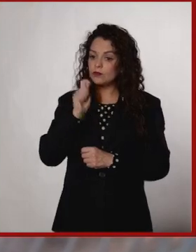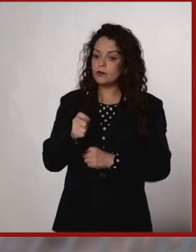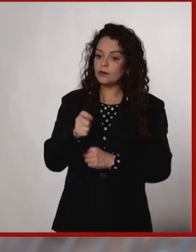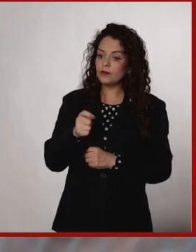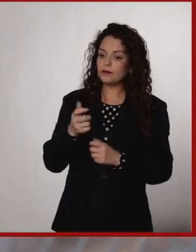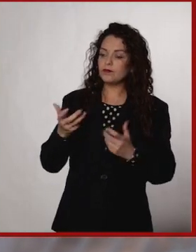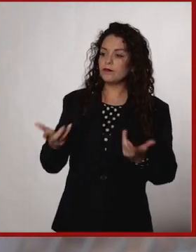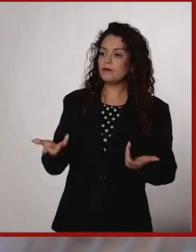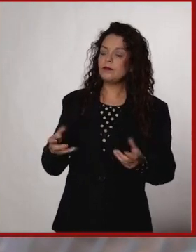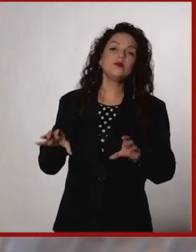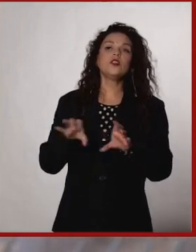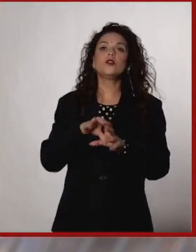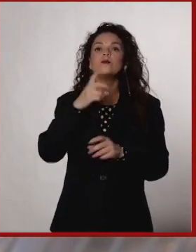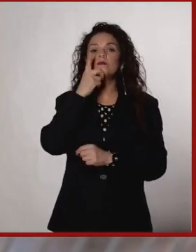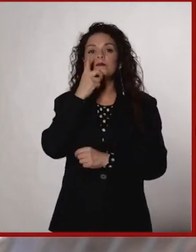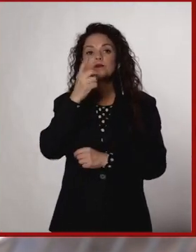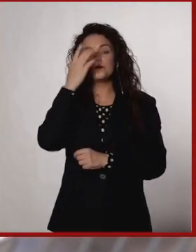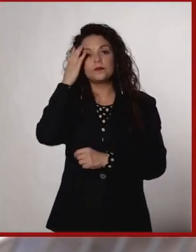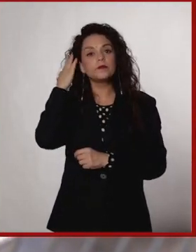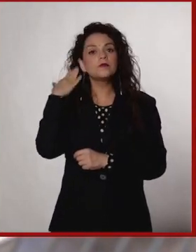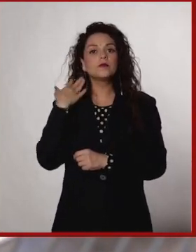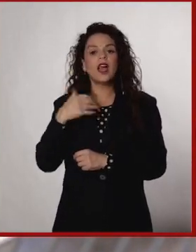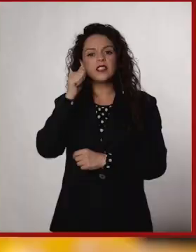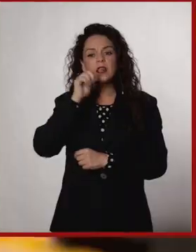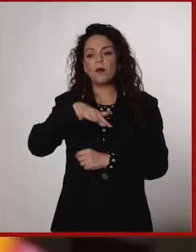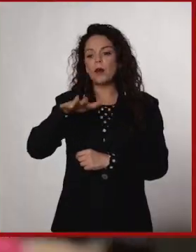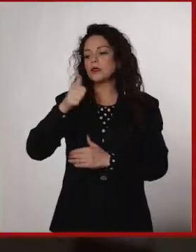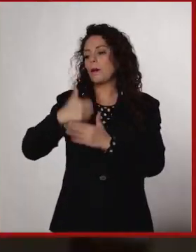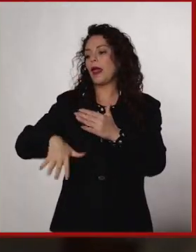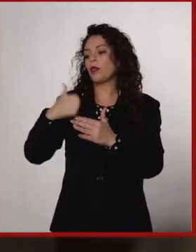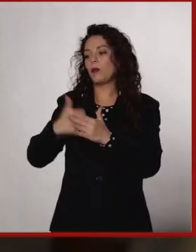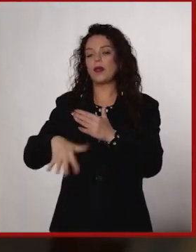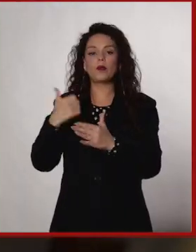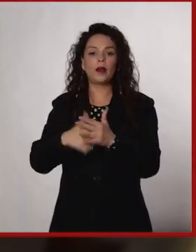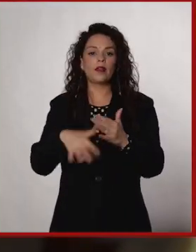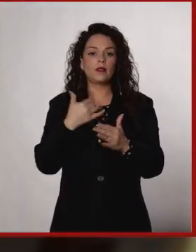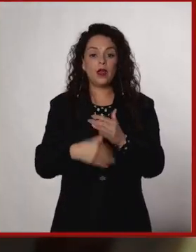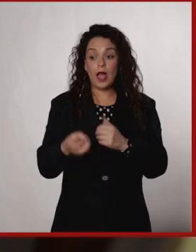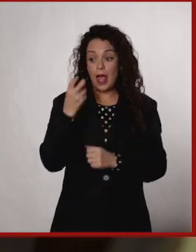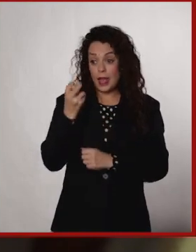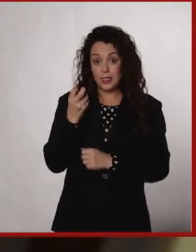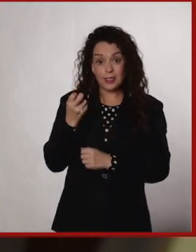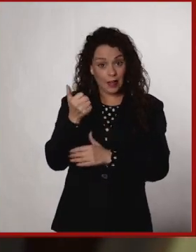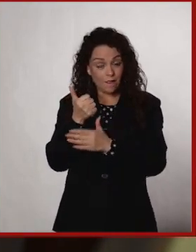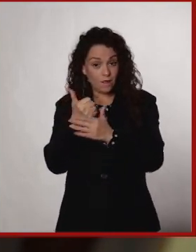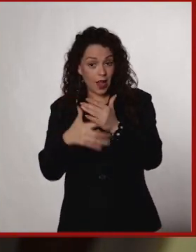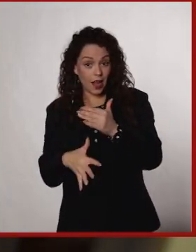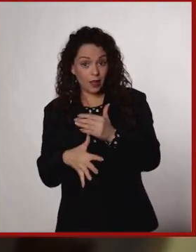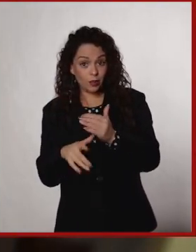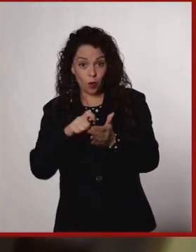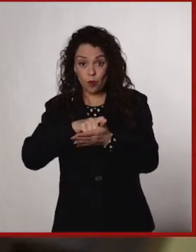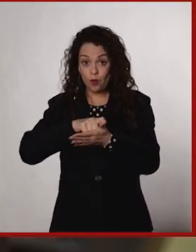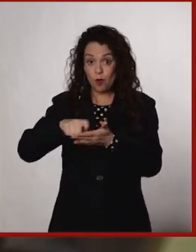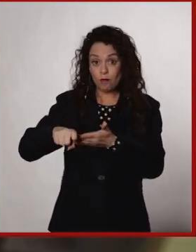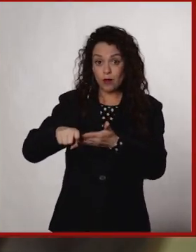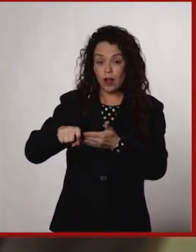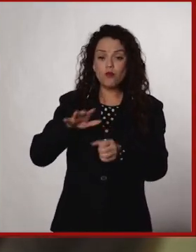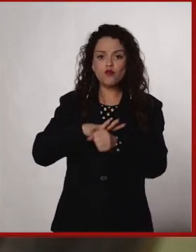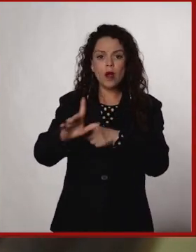también uno busca las cosas baratas, muchas veces las cosas baratas,